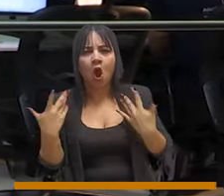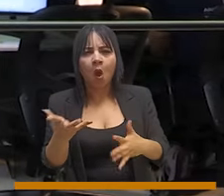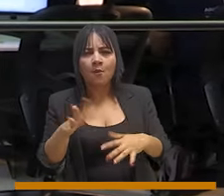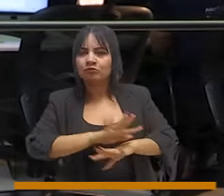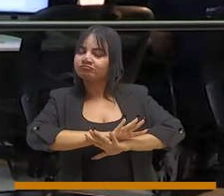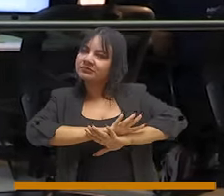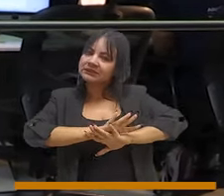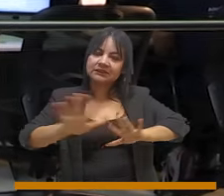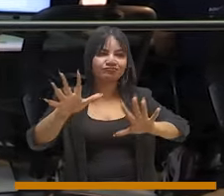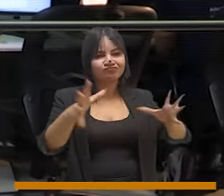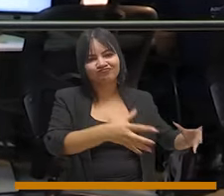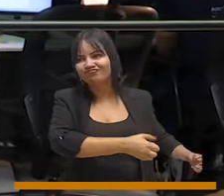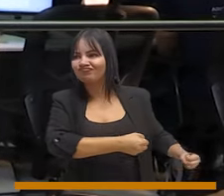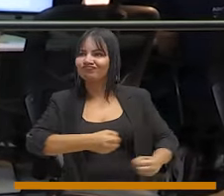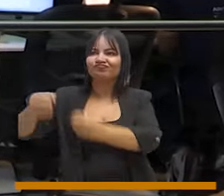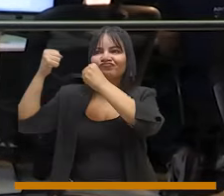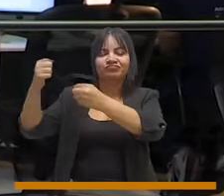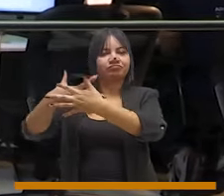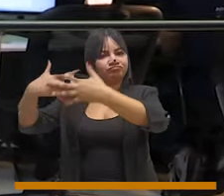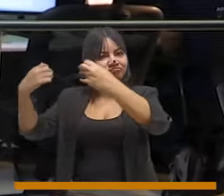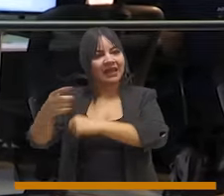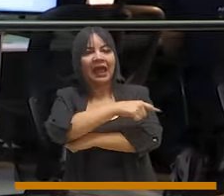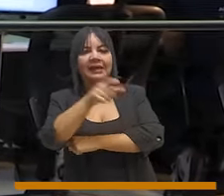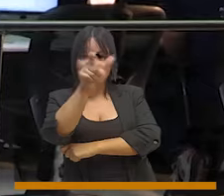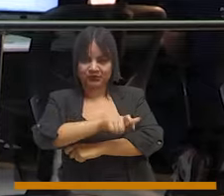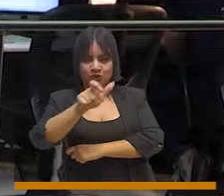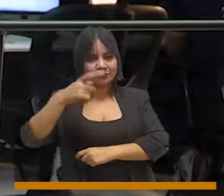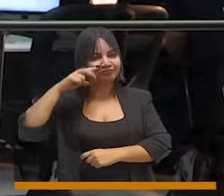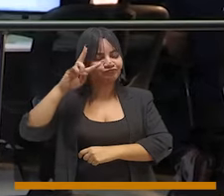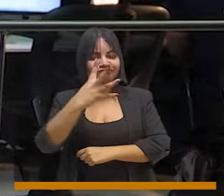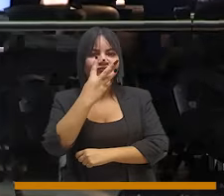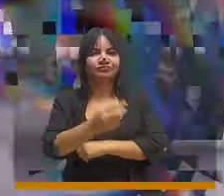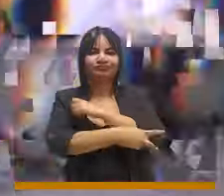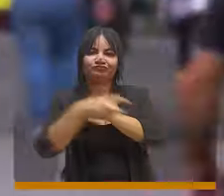es sacando de circulación y llevar a la justicia a quienes hoy se dedican a esto, a los atracadores.